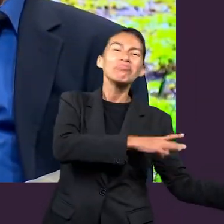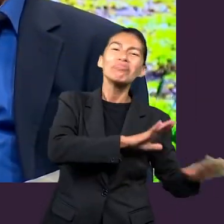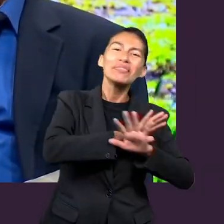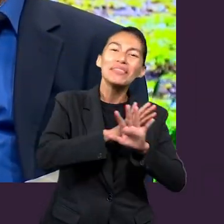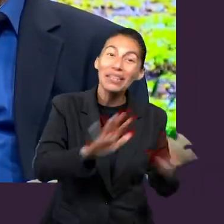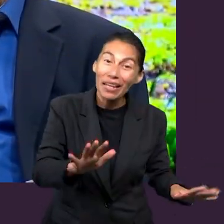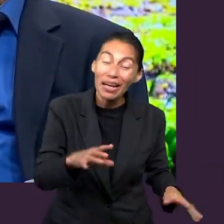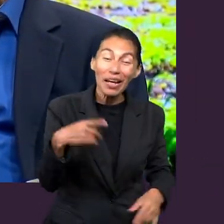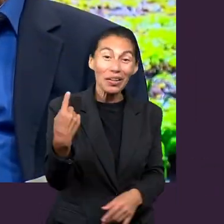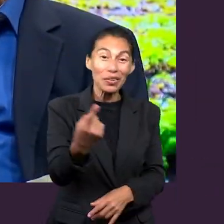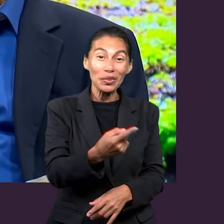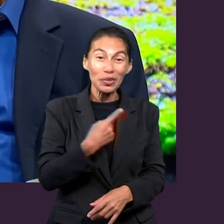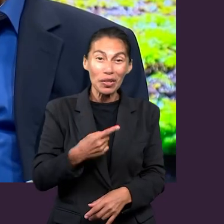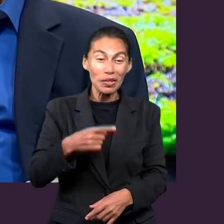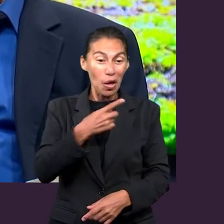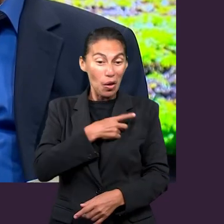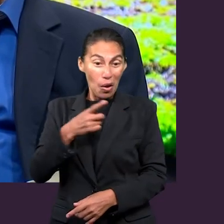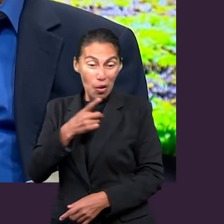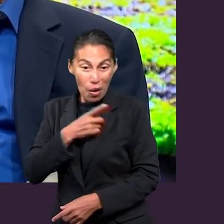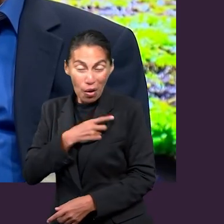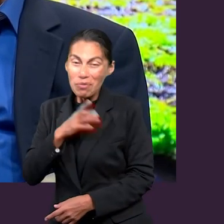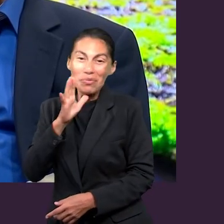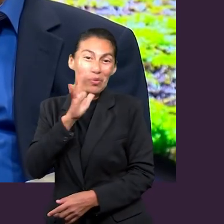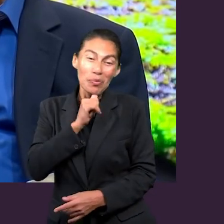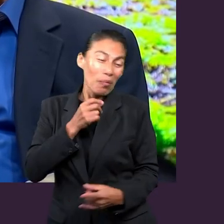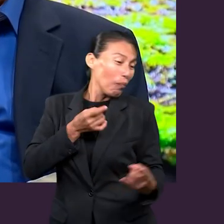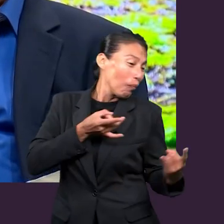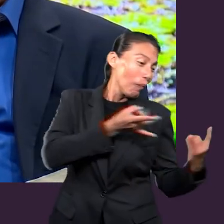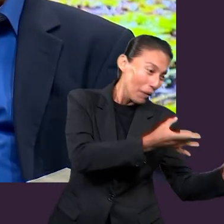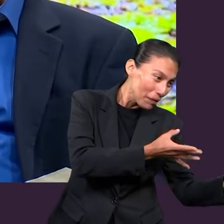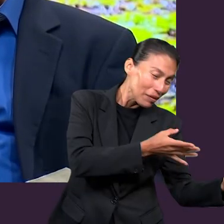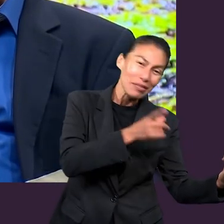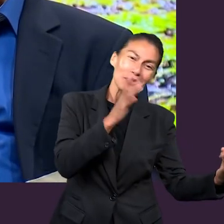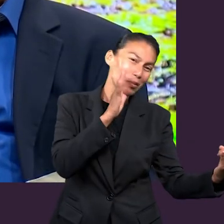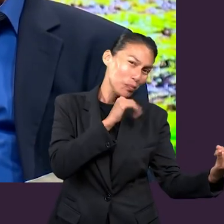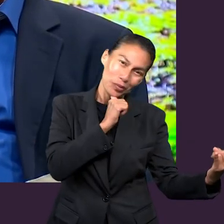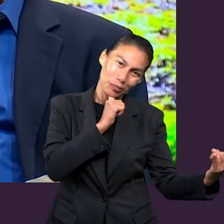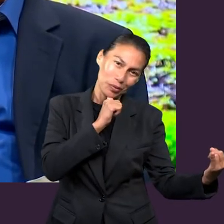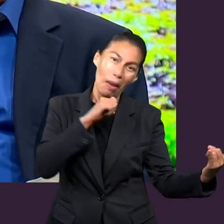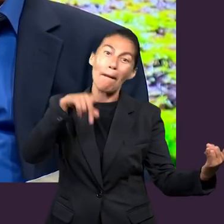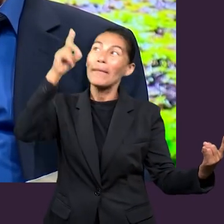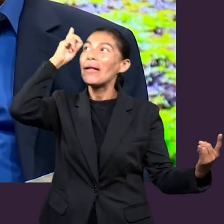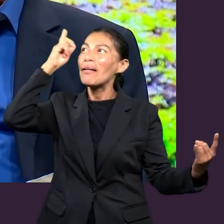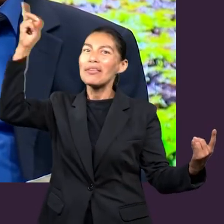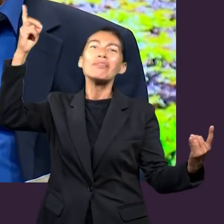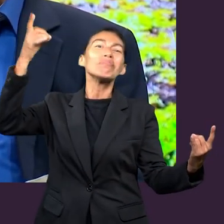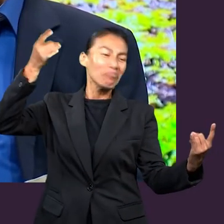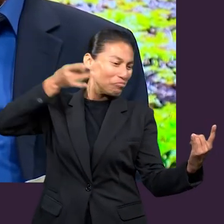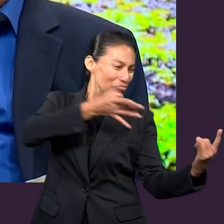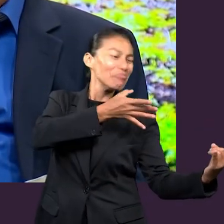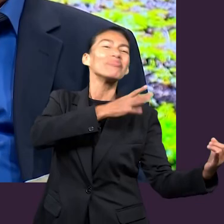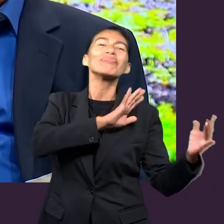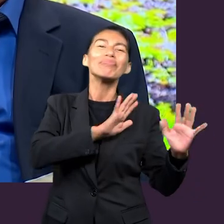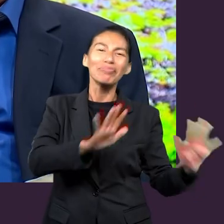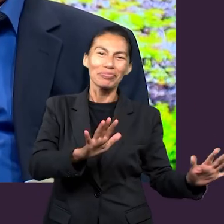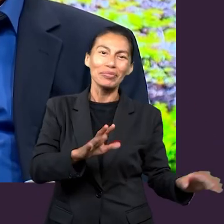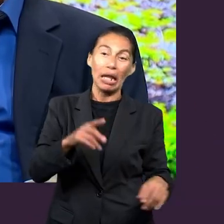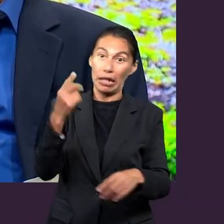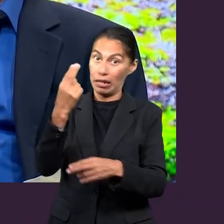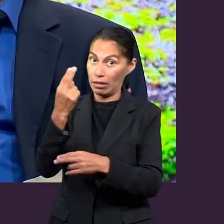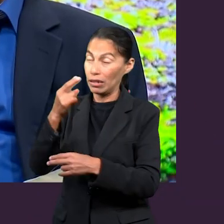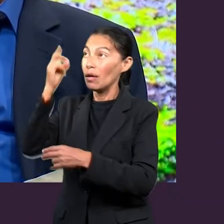al relatarnos estos títulos es que nosotros por nuestras propias fuerzas no podemos enfrentarlos.